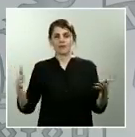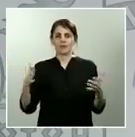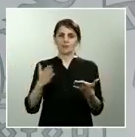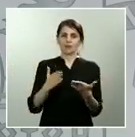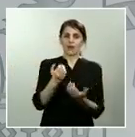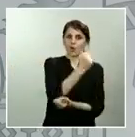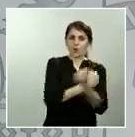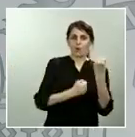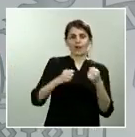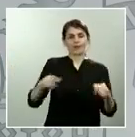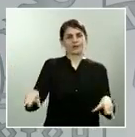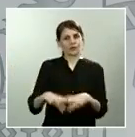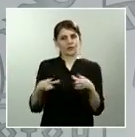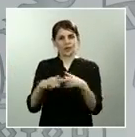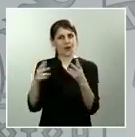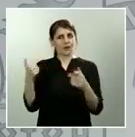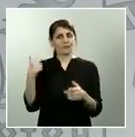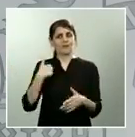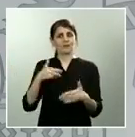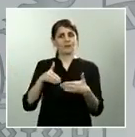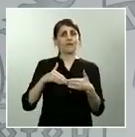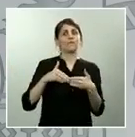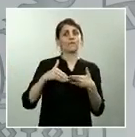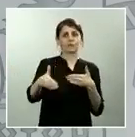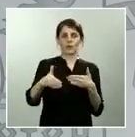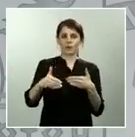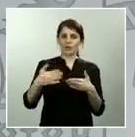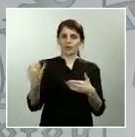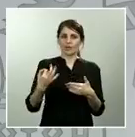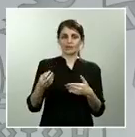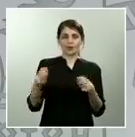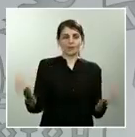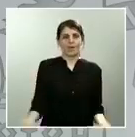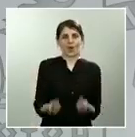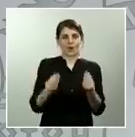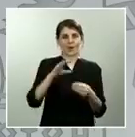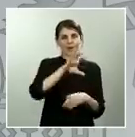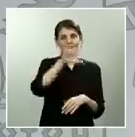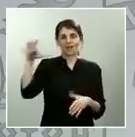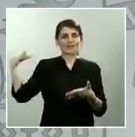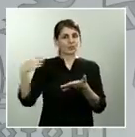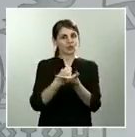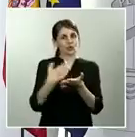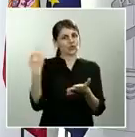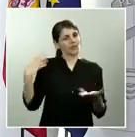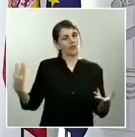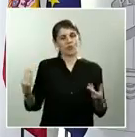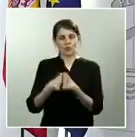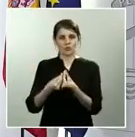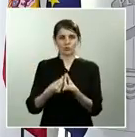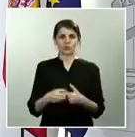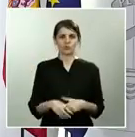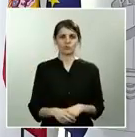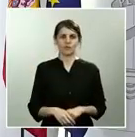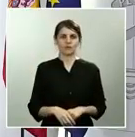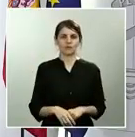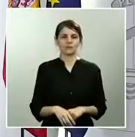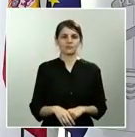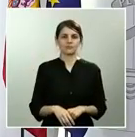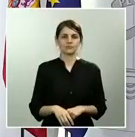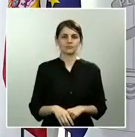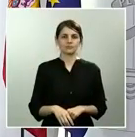después de que pase la situación tan grave que tenemos con esta enfermedad. Turno ahora para la provincia.